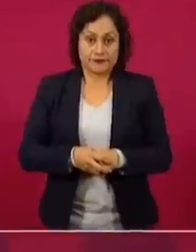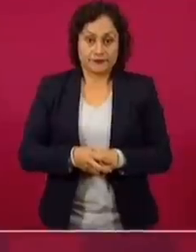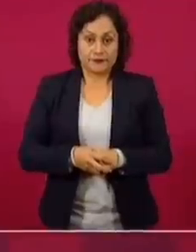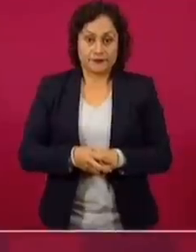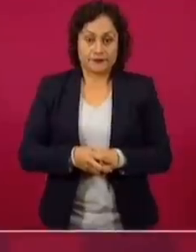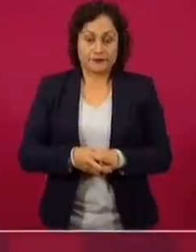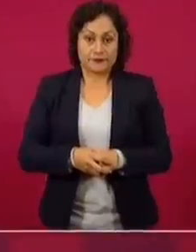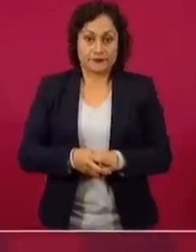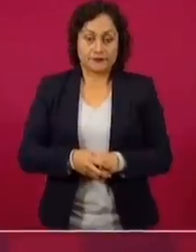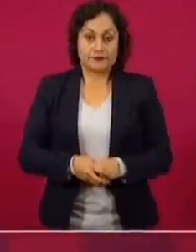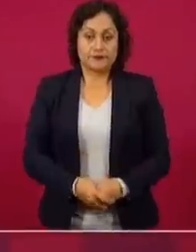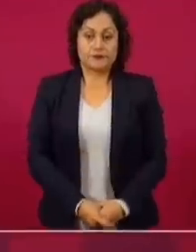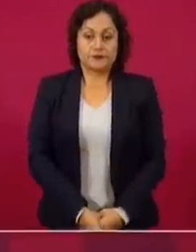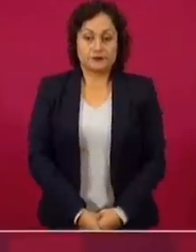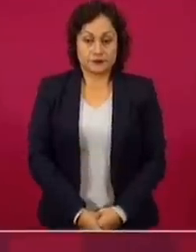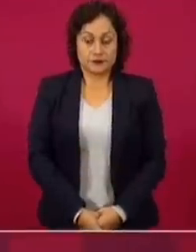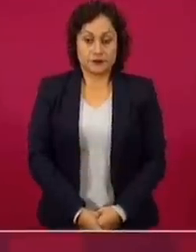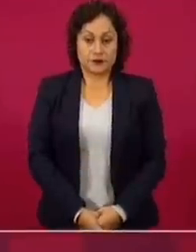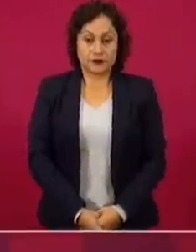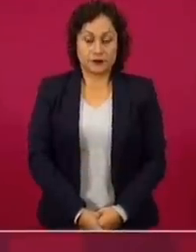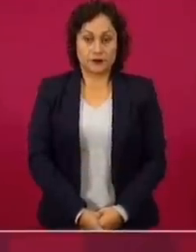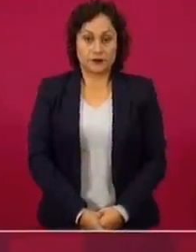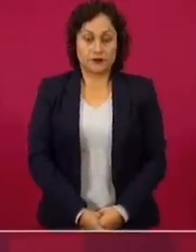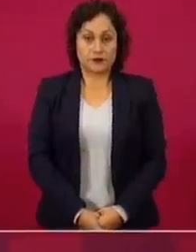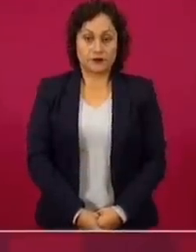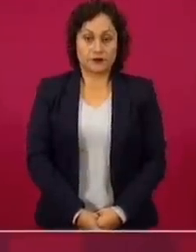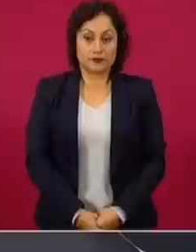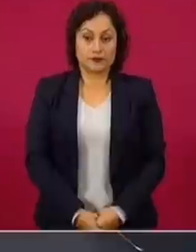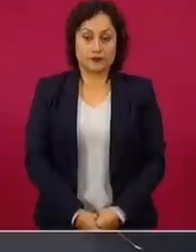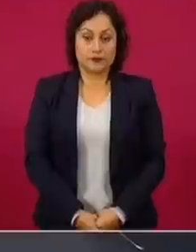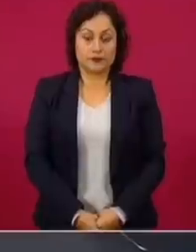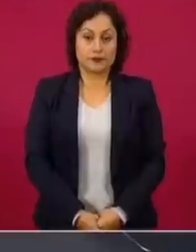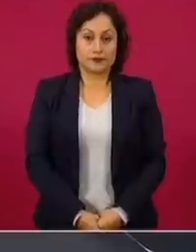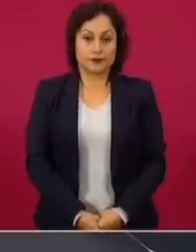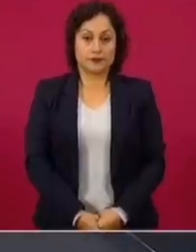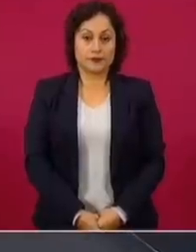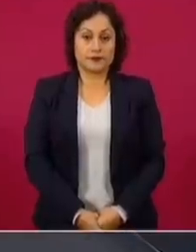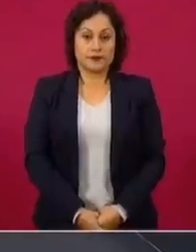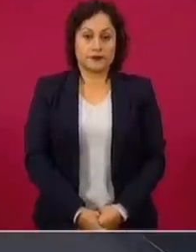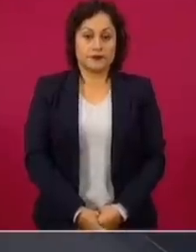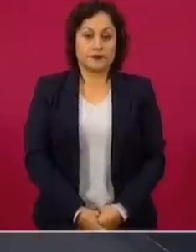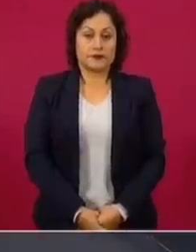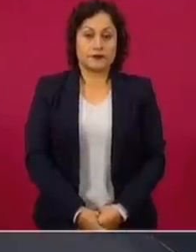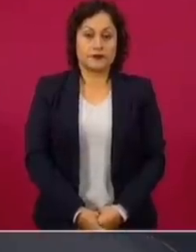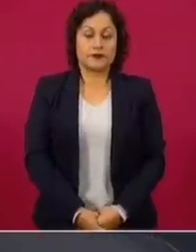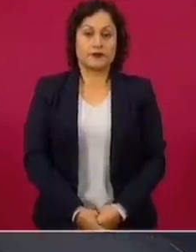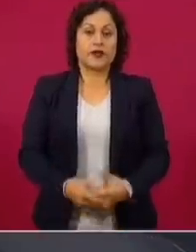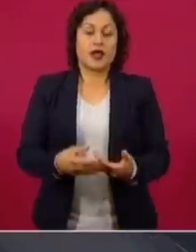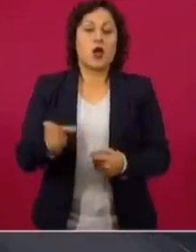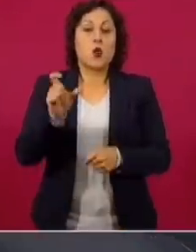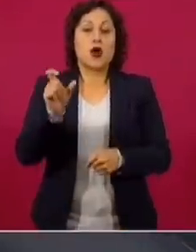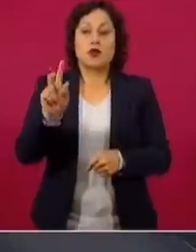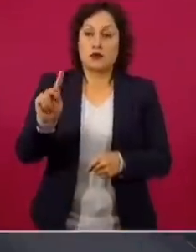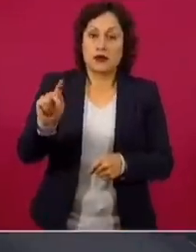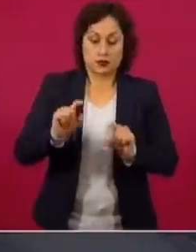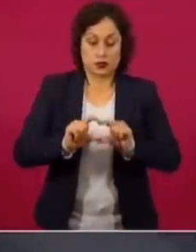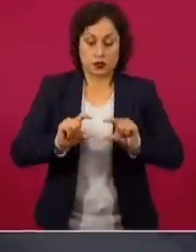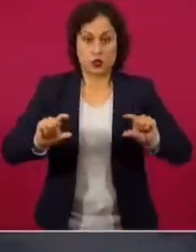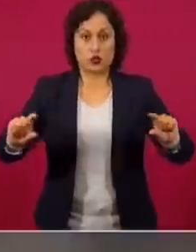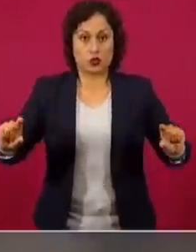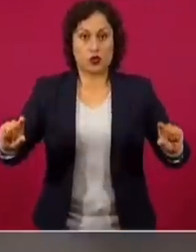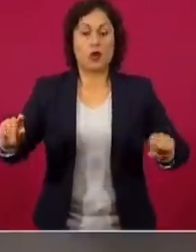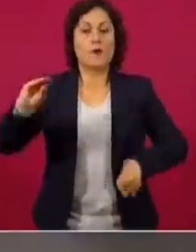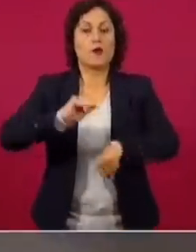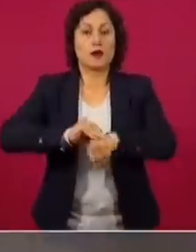al cintillo de apoyo a Loret de que